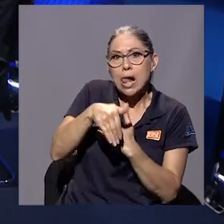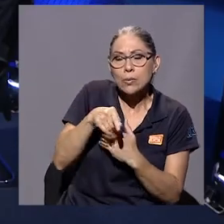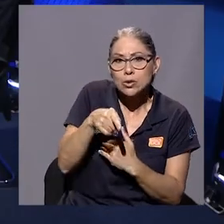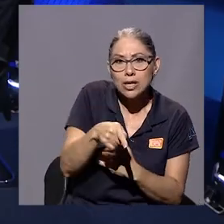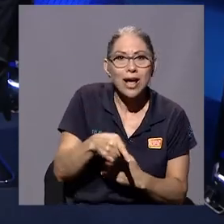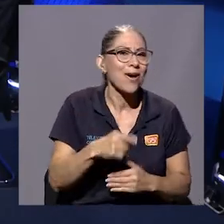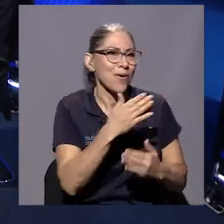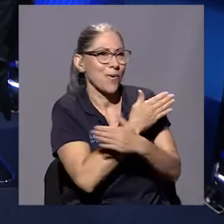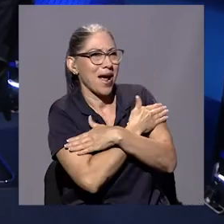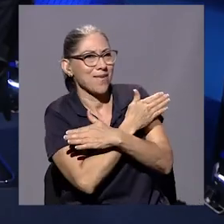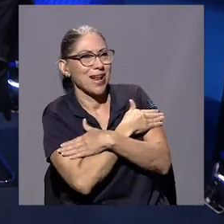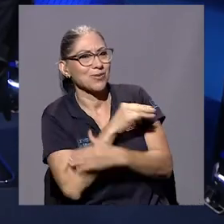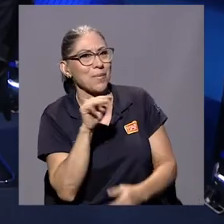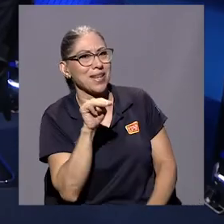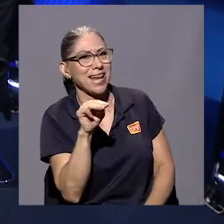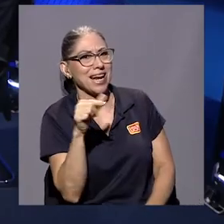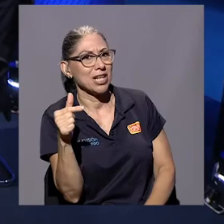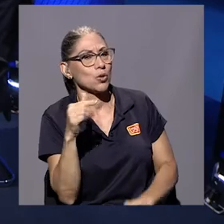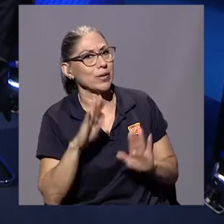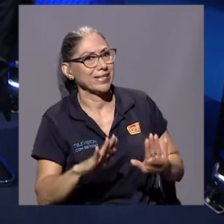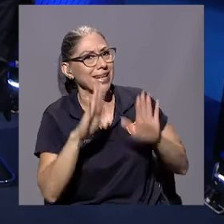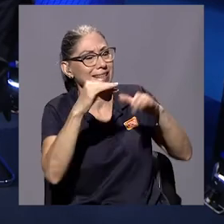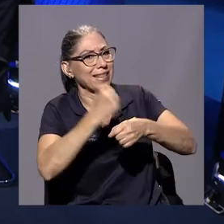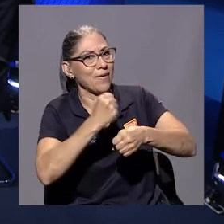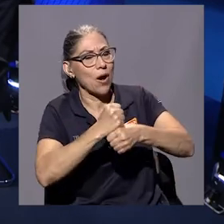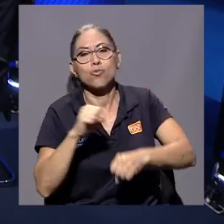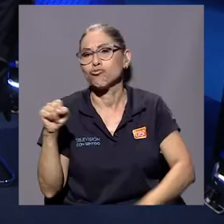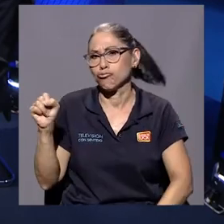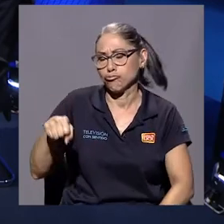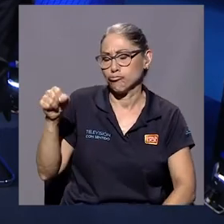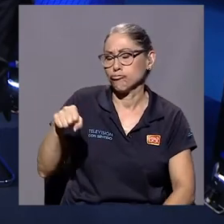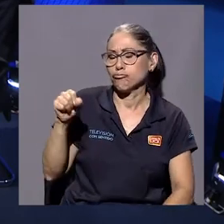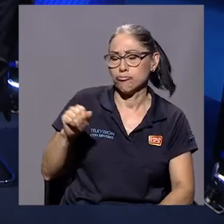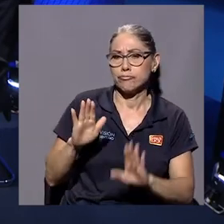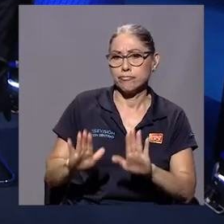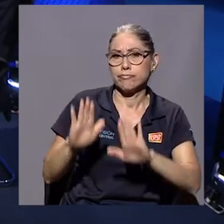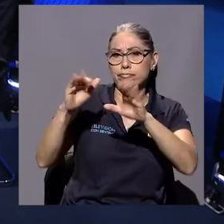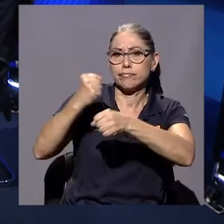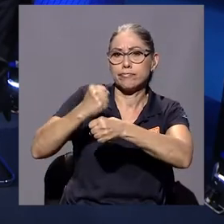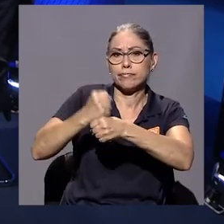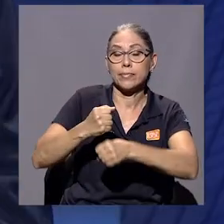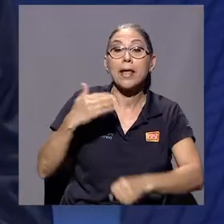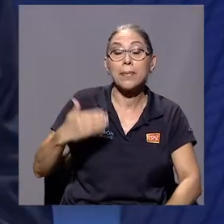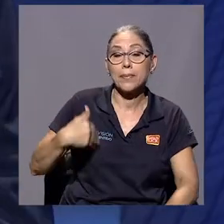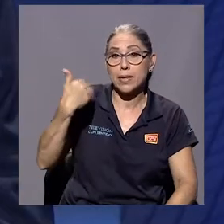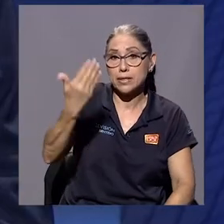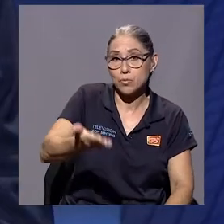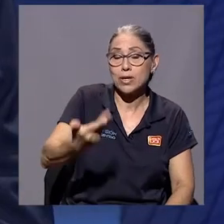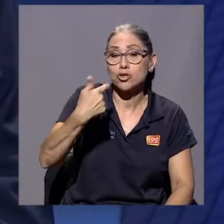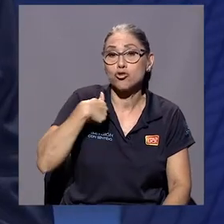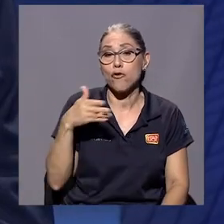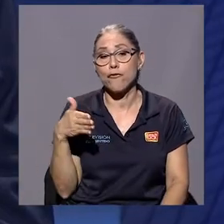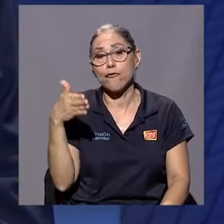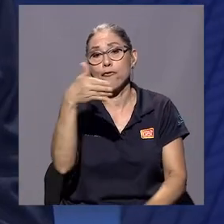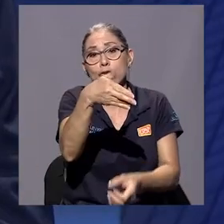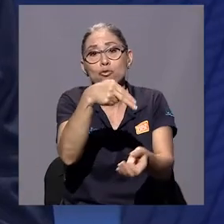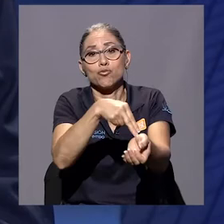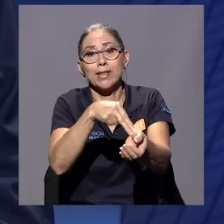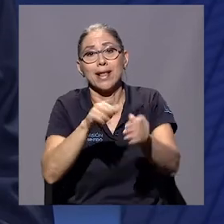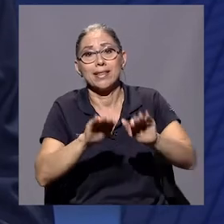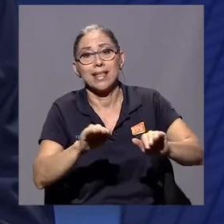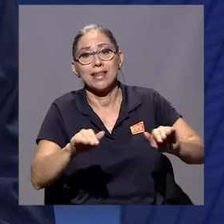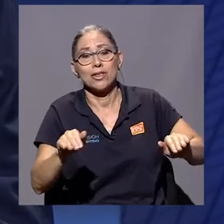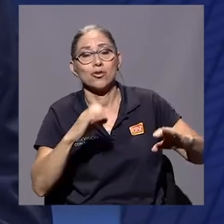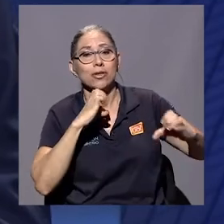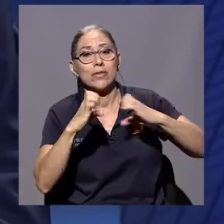la jefa. Un abrazo a Milena Grillo, que hace un excelente trabajo. Sí, sí, hace un excelente trabajo. Yo después fui al hospital de